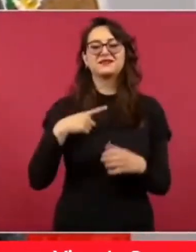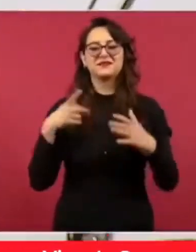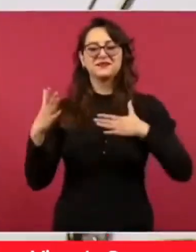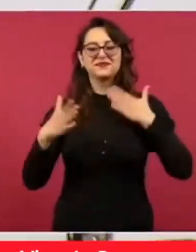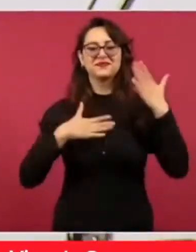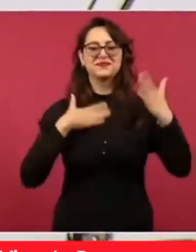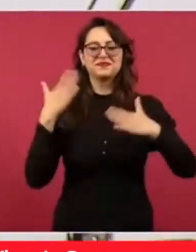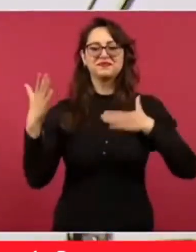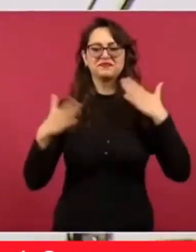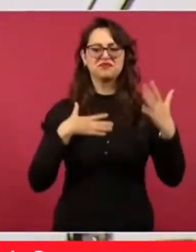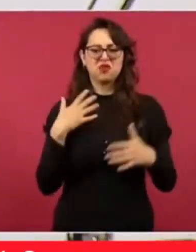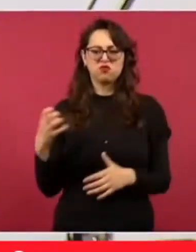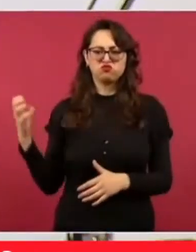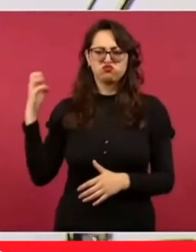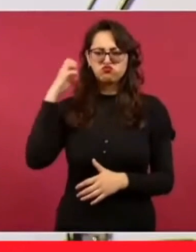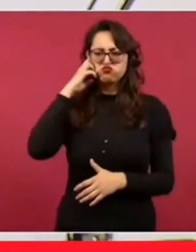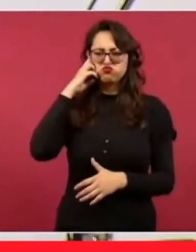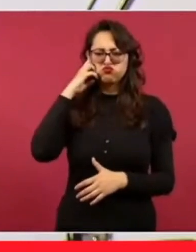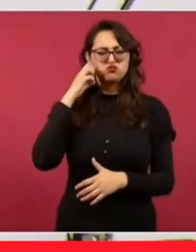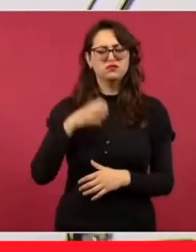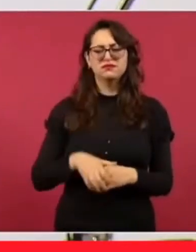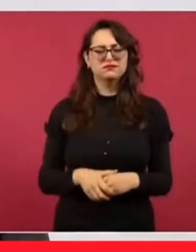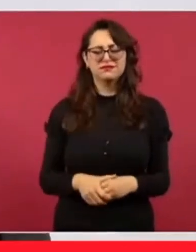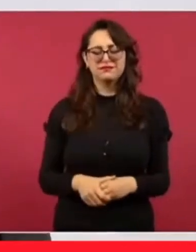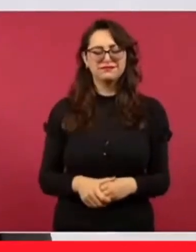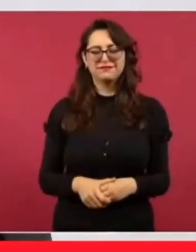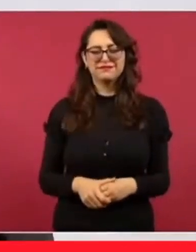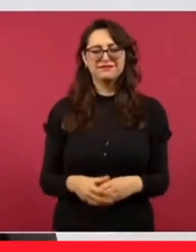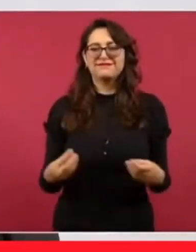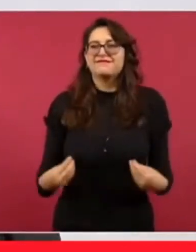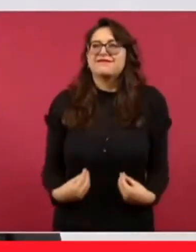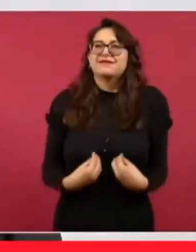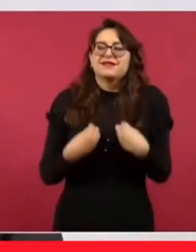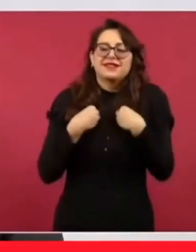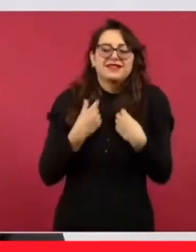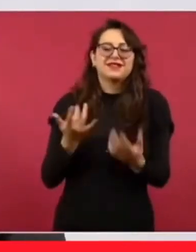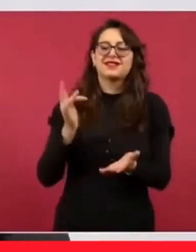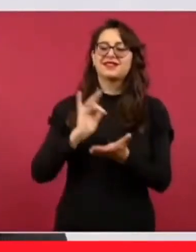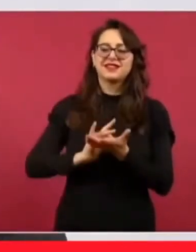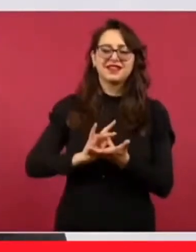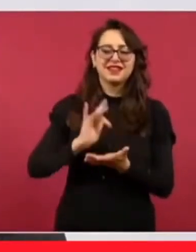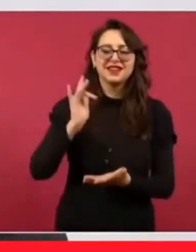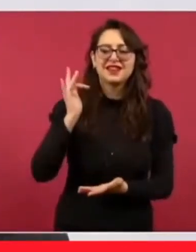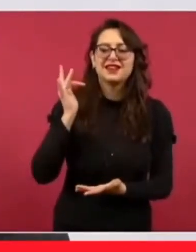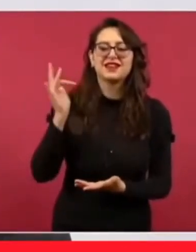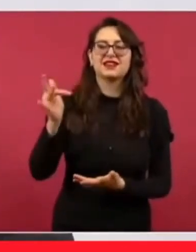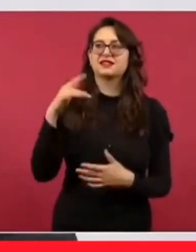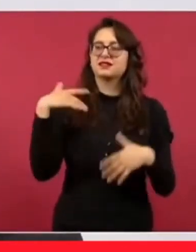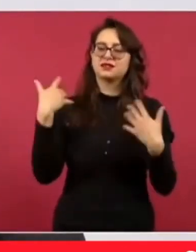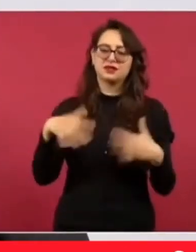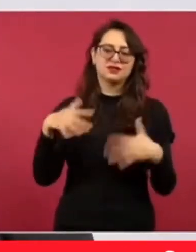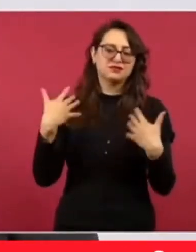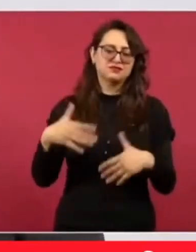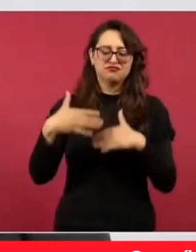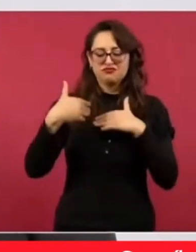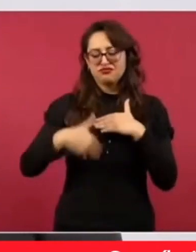no hay que amargarse. Hay que decir gracias a la vida que nos ha dado tanto.